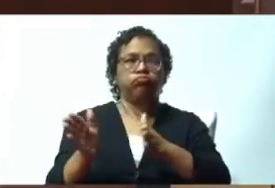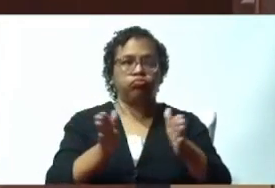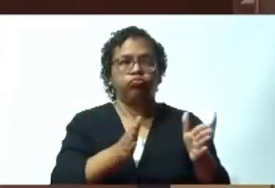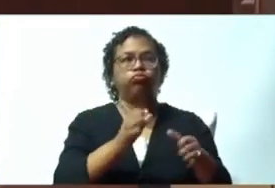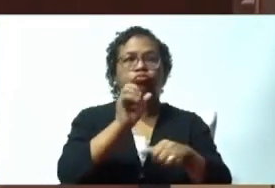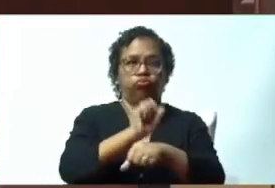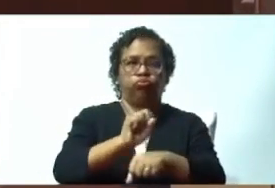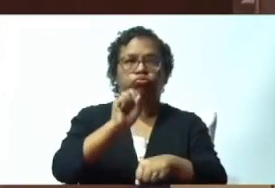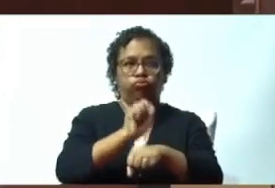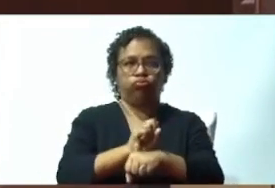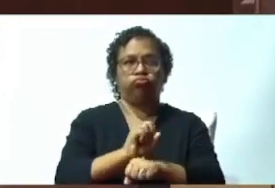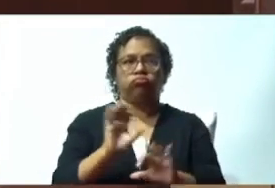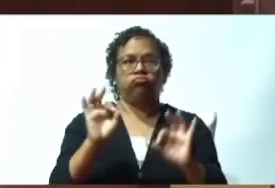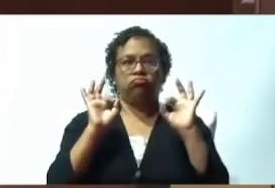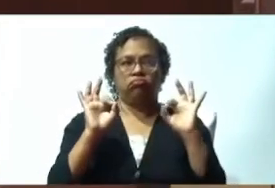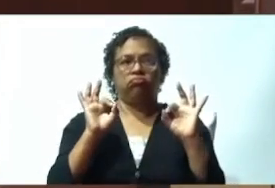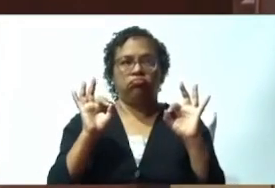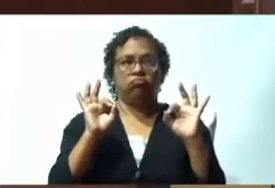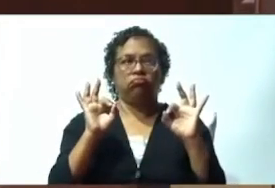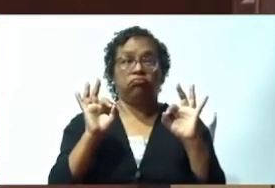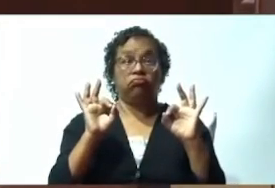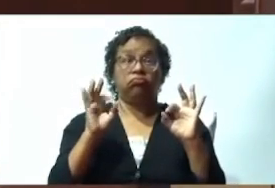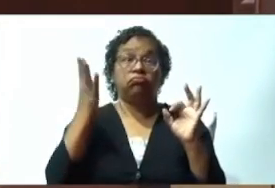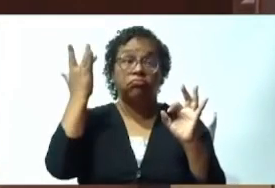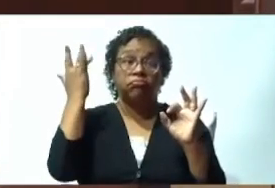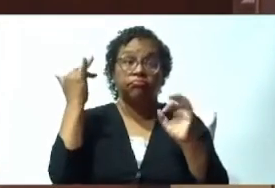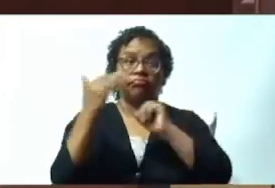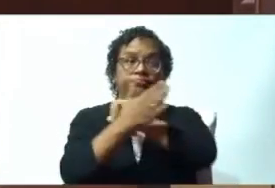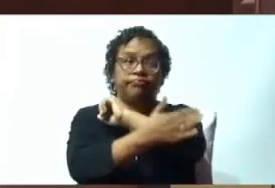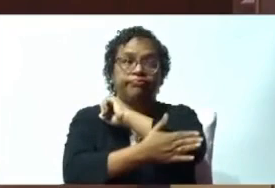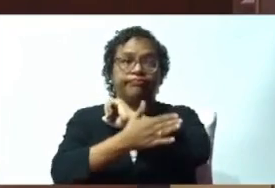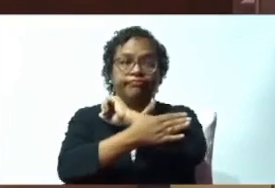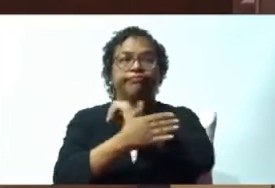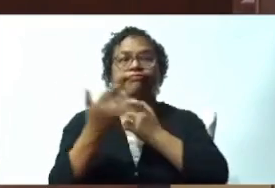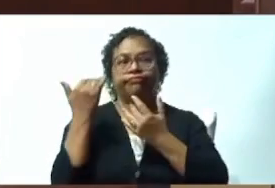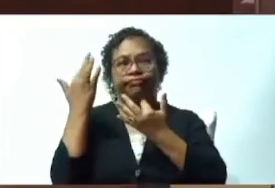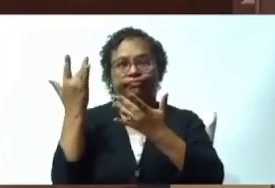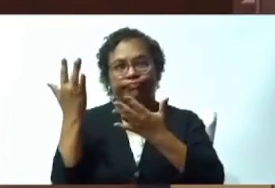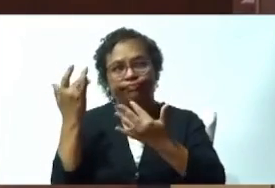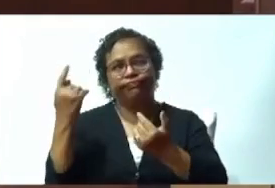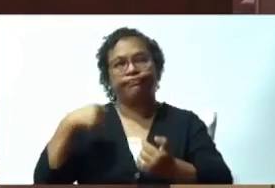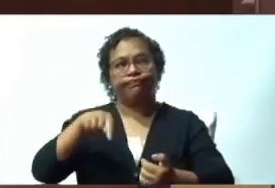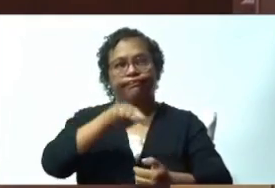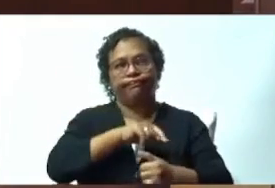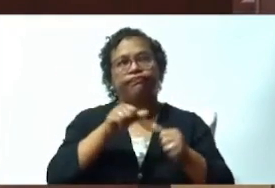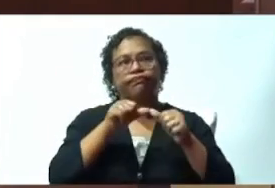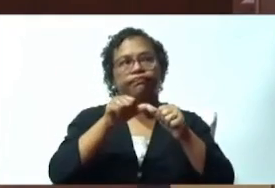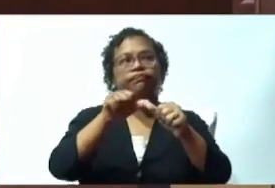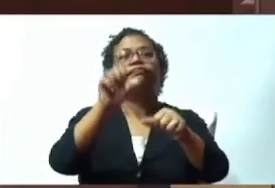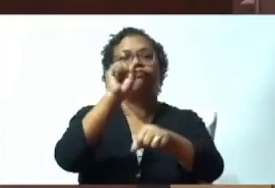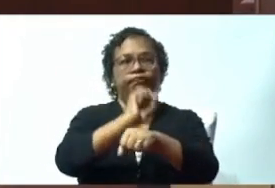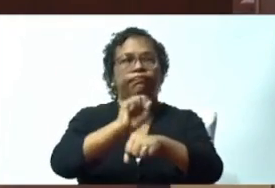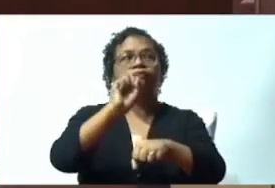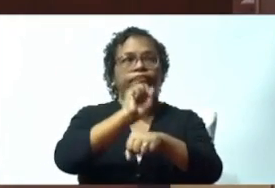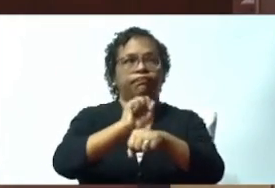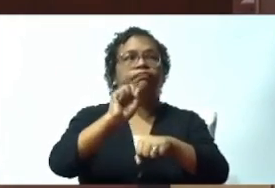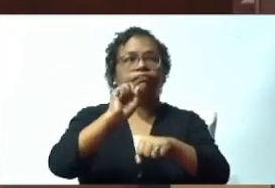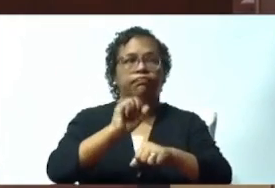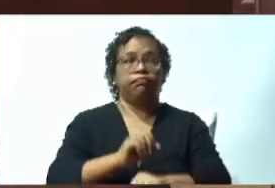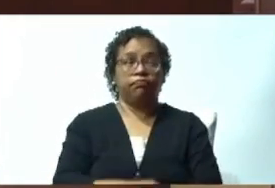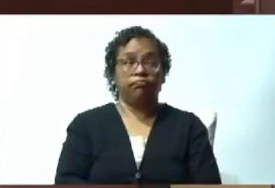Entonces, quiero pedirle